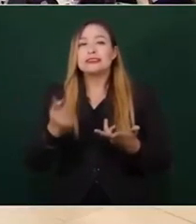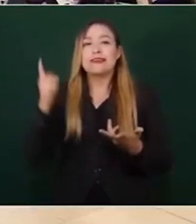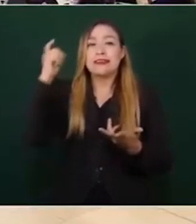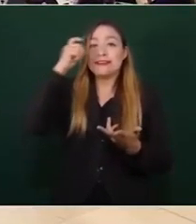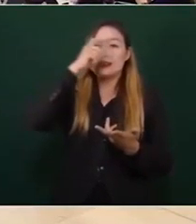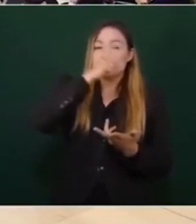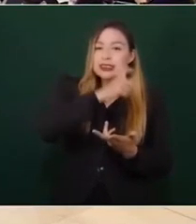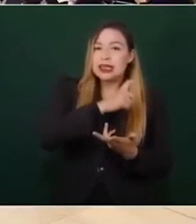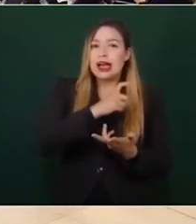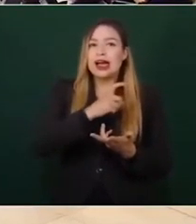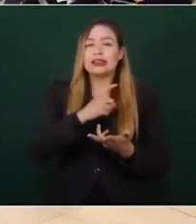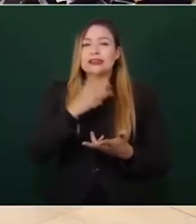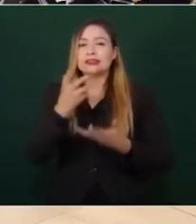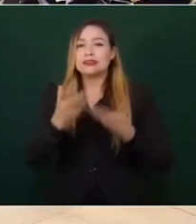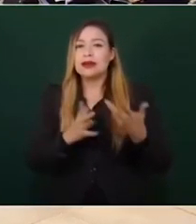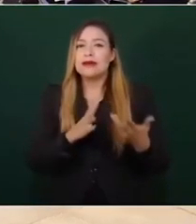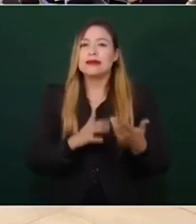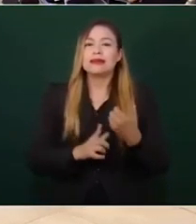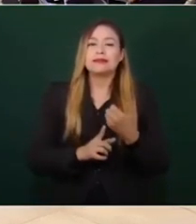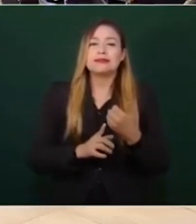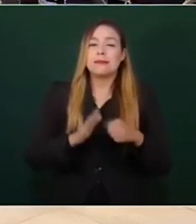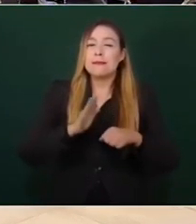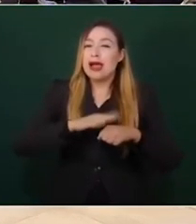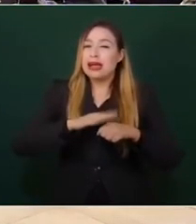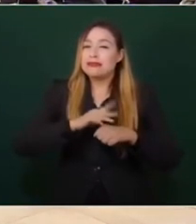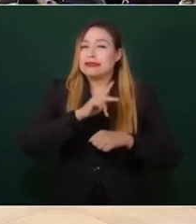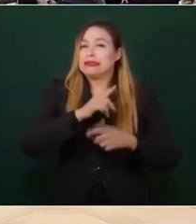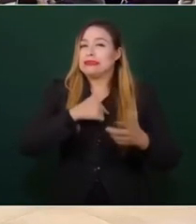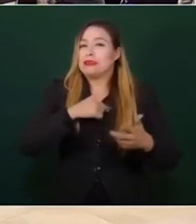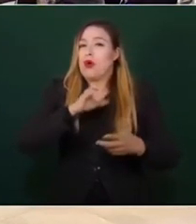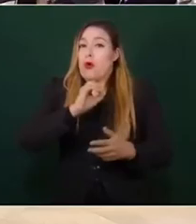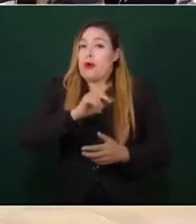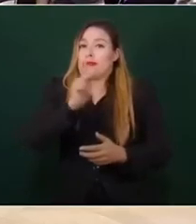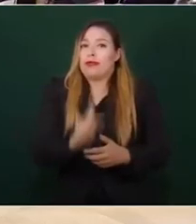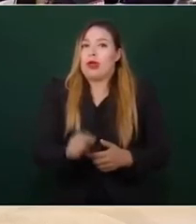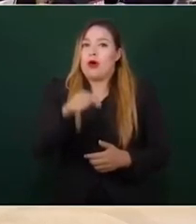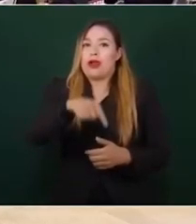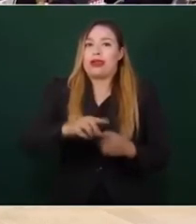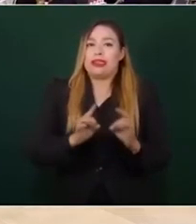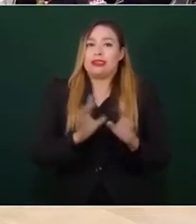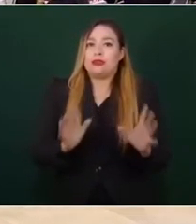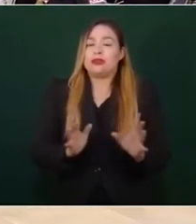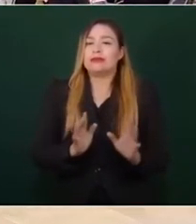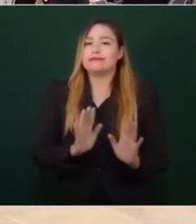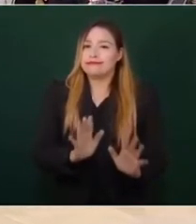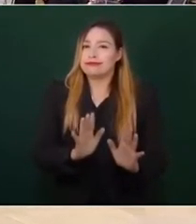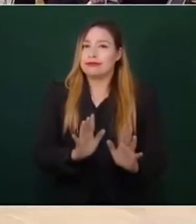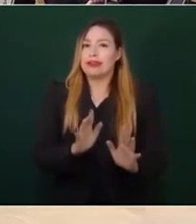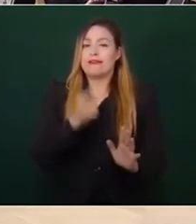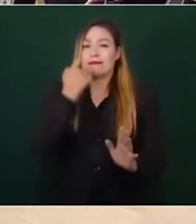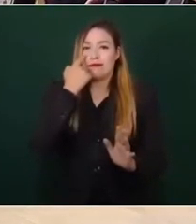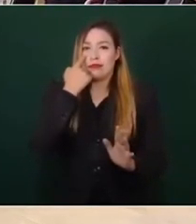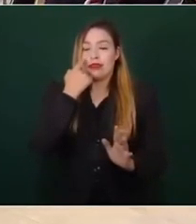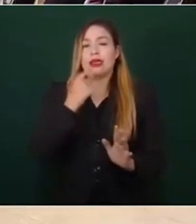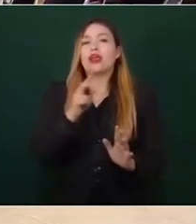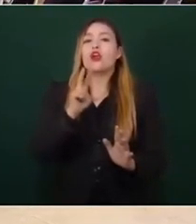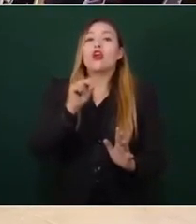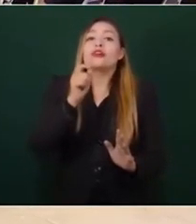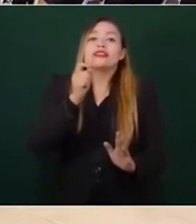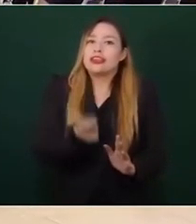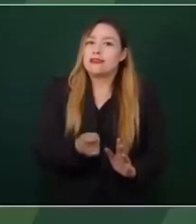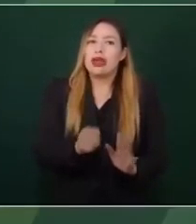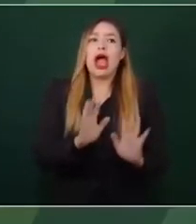iba a agravar la situación. No quiere decir que no haya problema de abasto de agua,